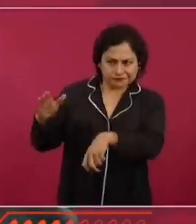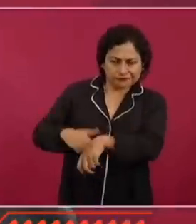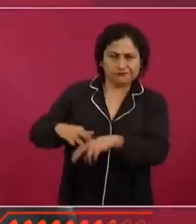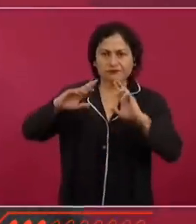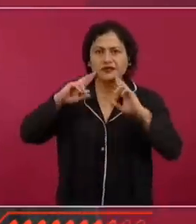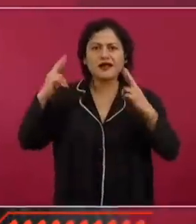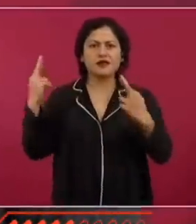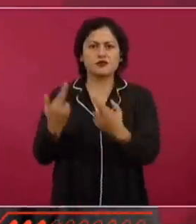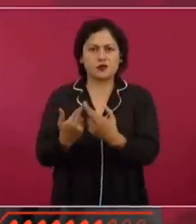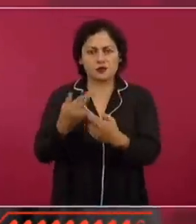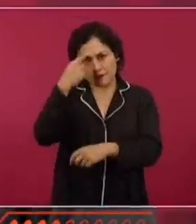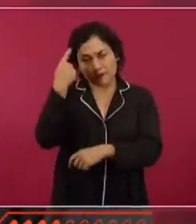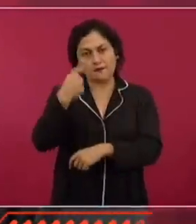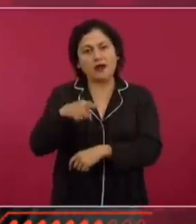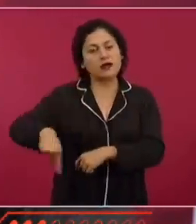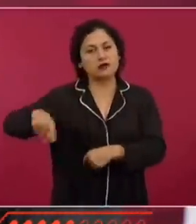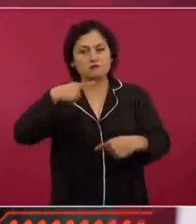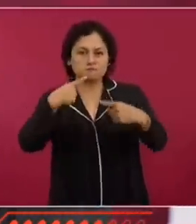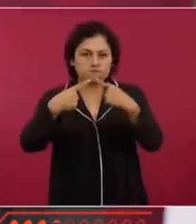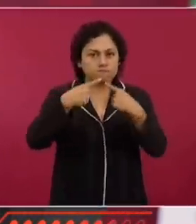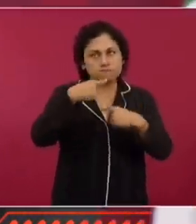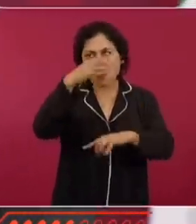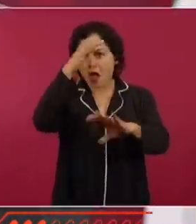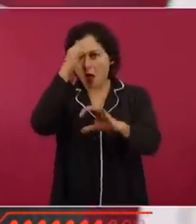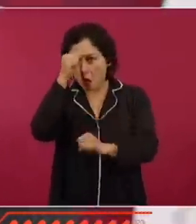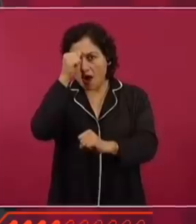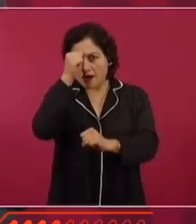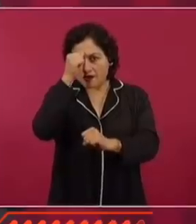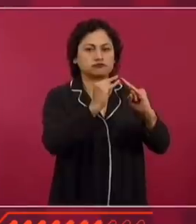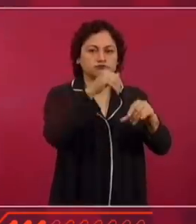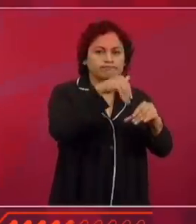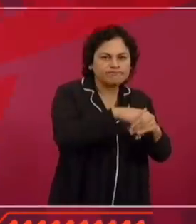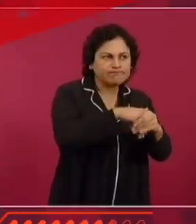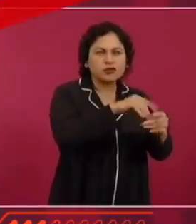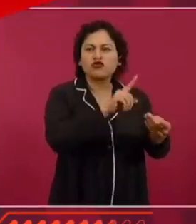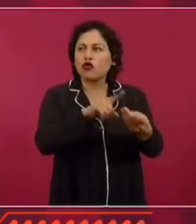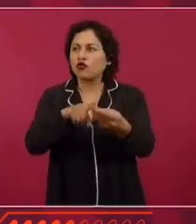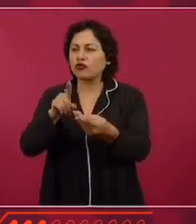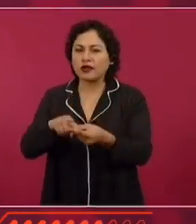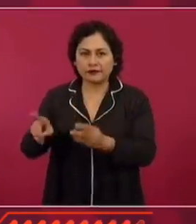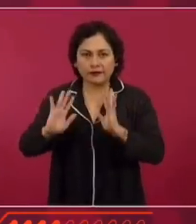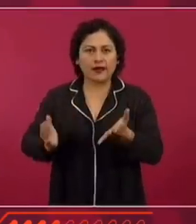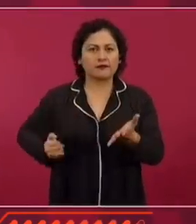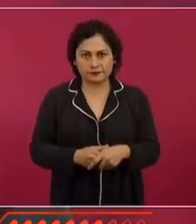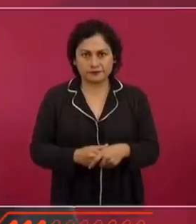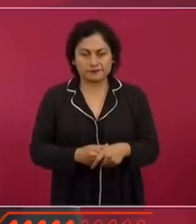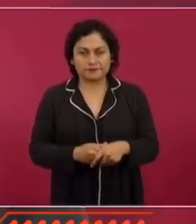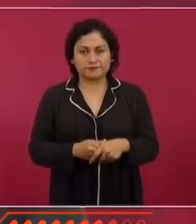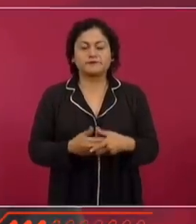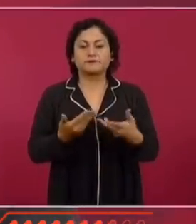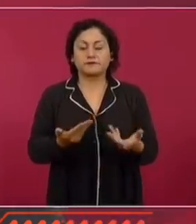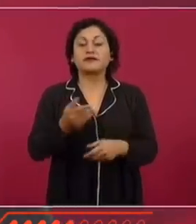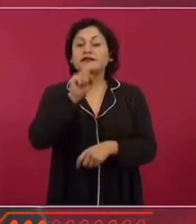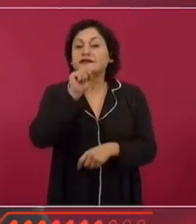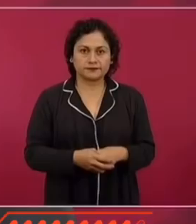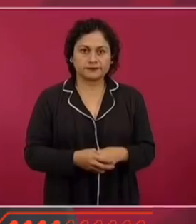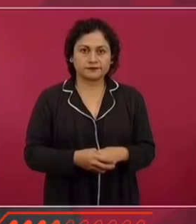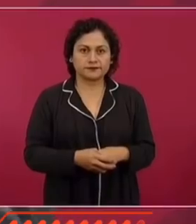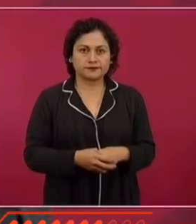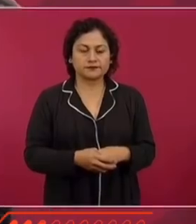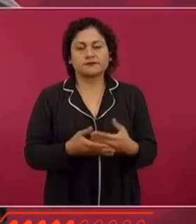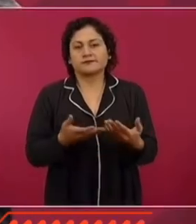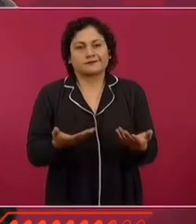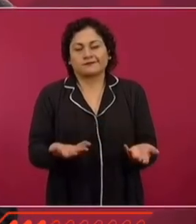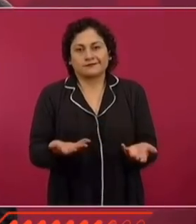y que definan dónde van a estar las casillas porque las están escondiendo y que haya boletas suficientes